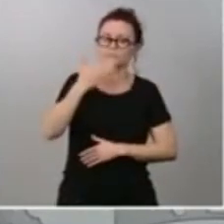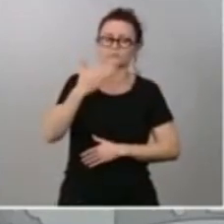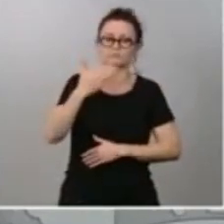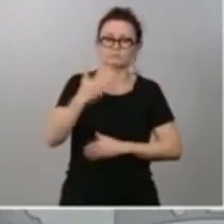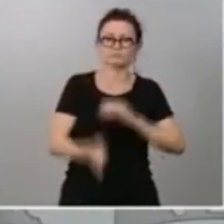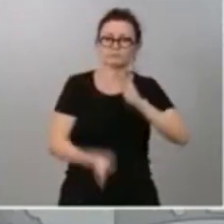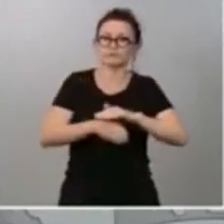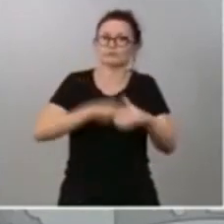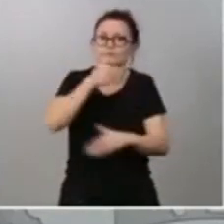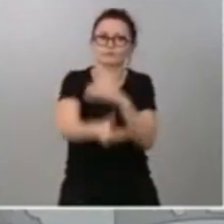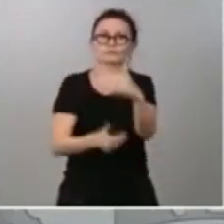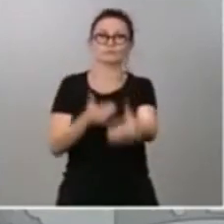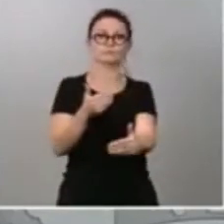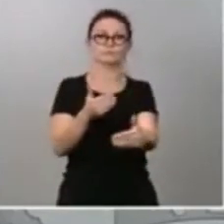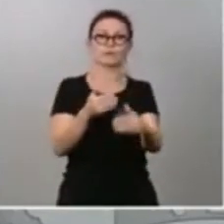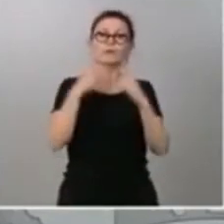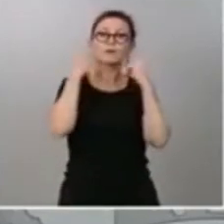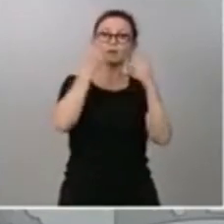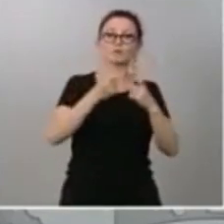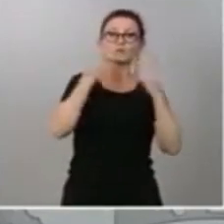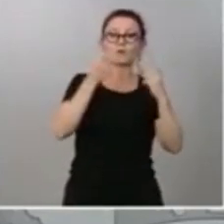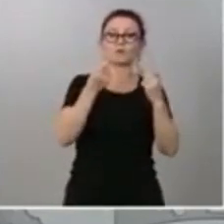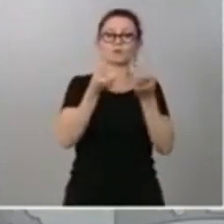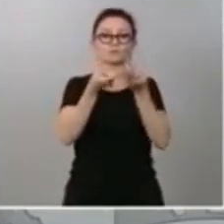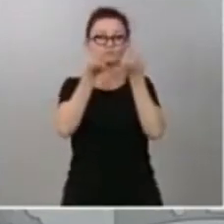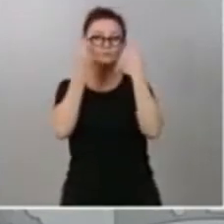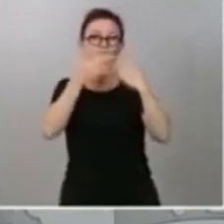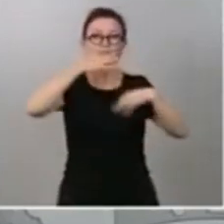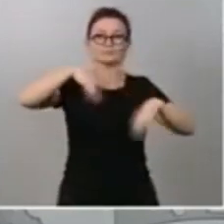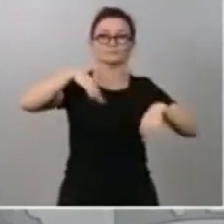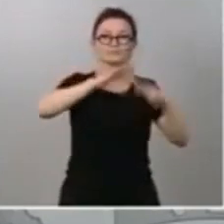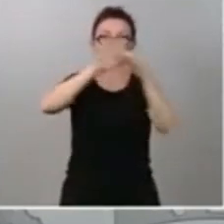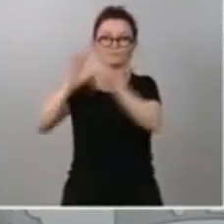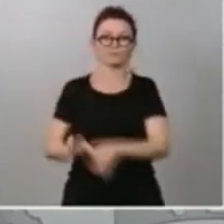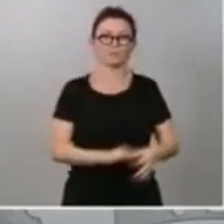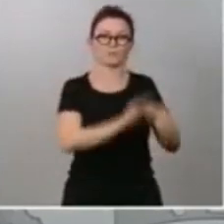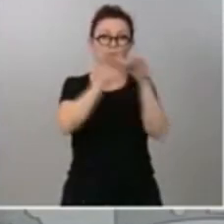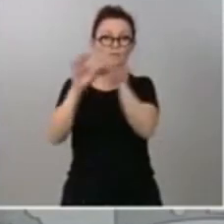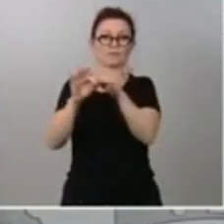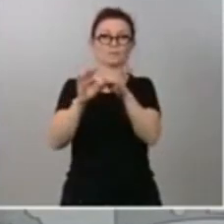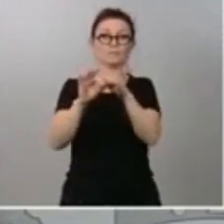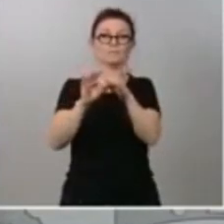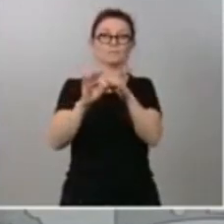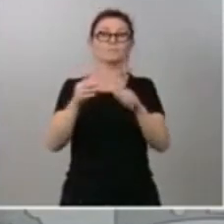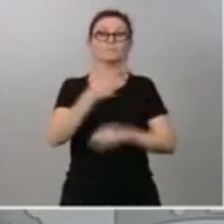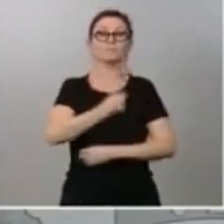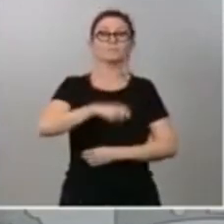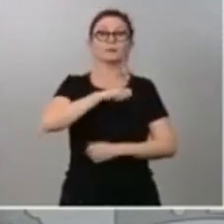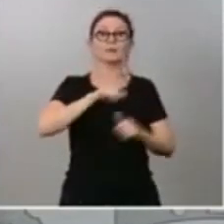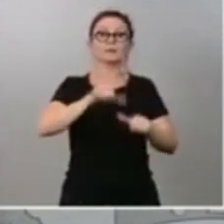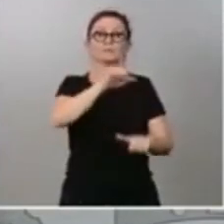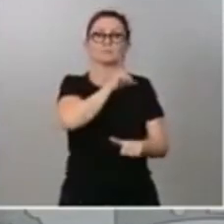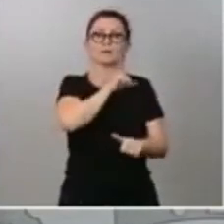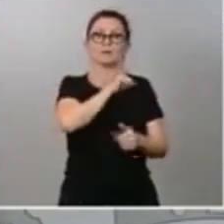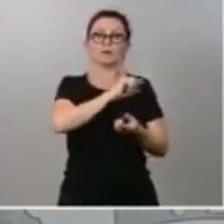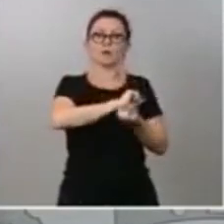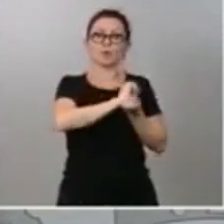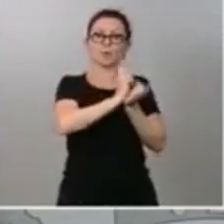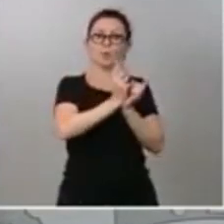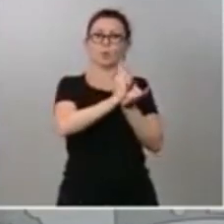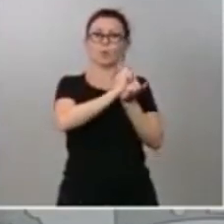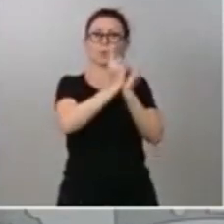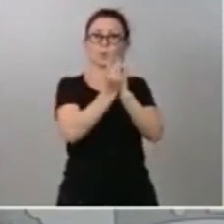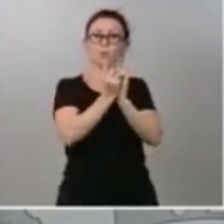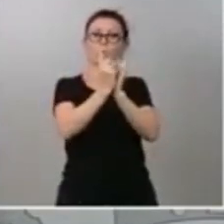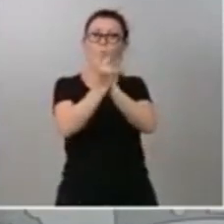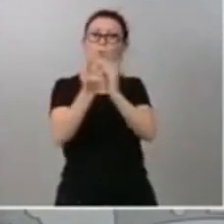con esfuerzo humildad y unidad. España ha vivido muchos cambios trascendentales a lo largo de su historia